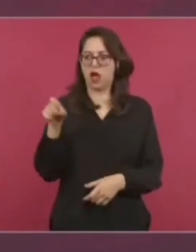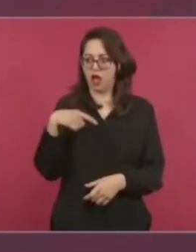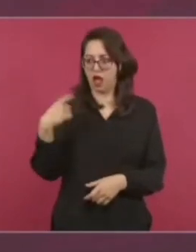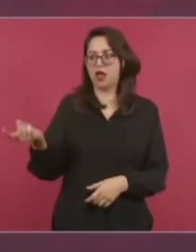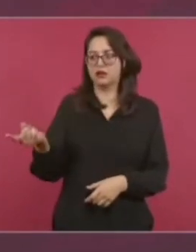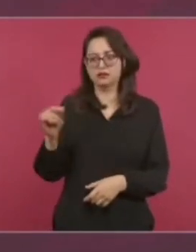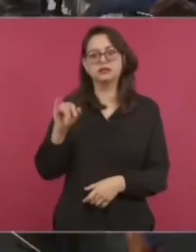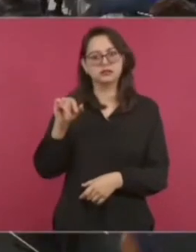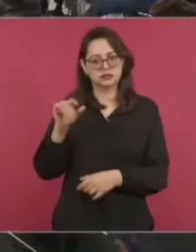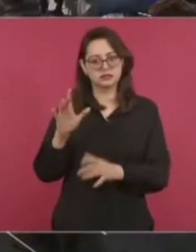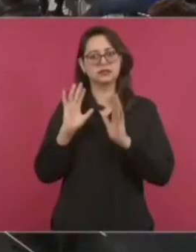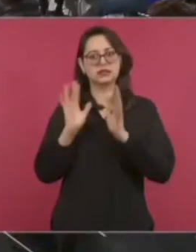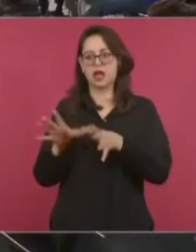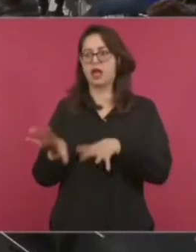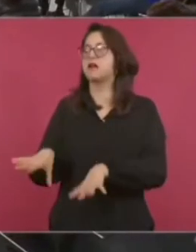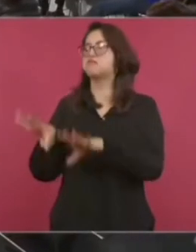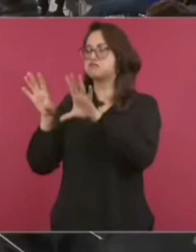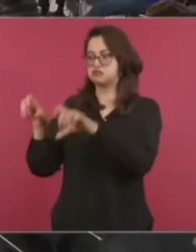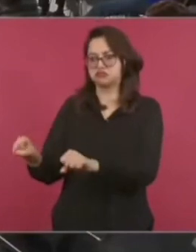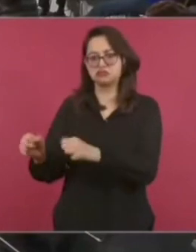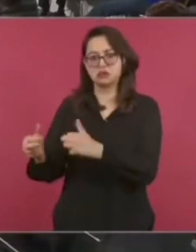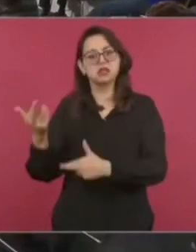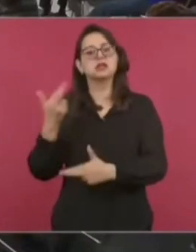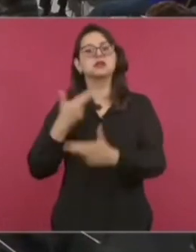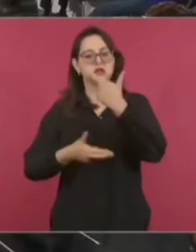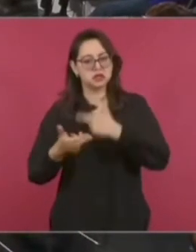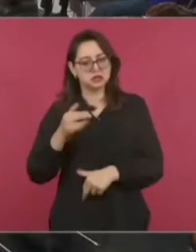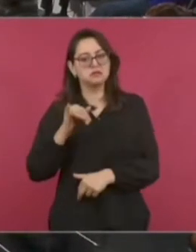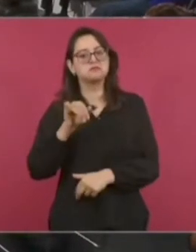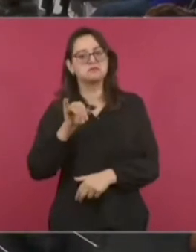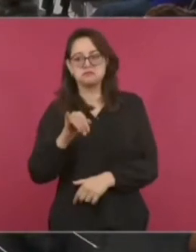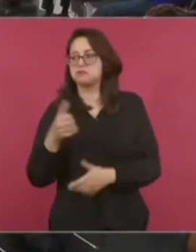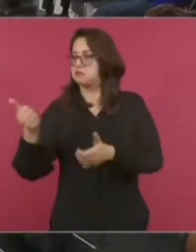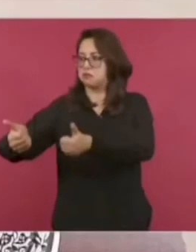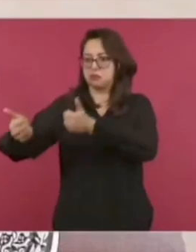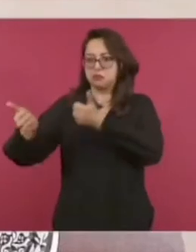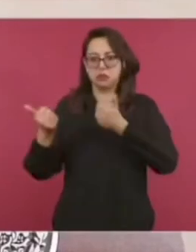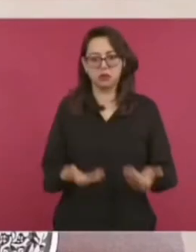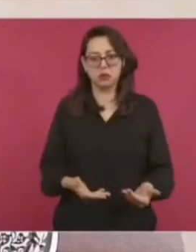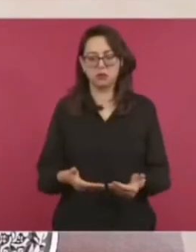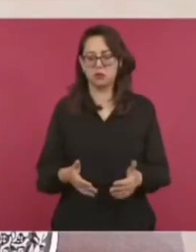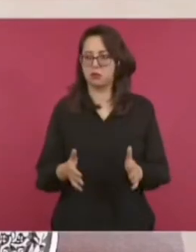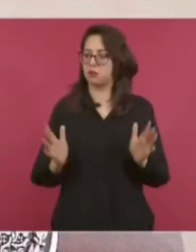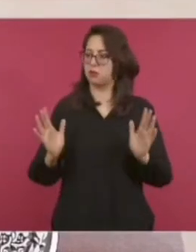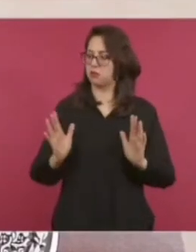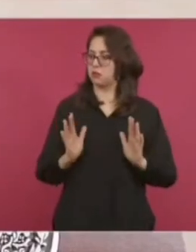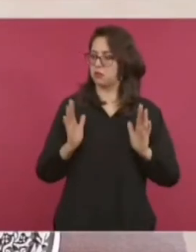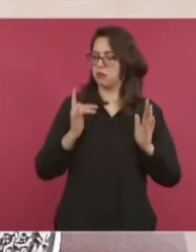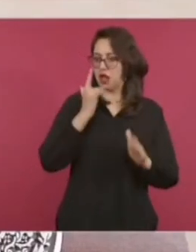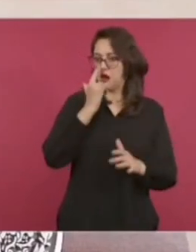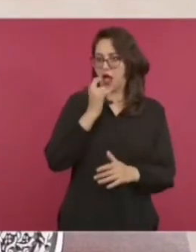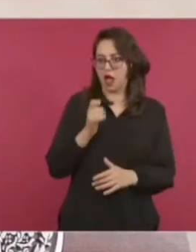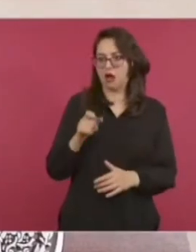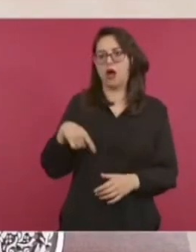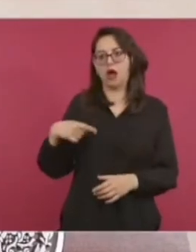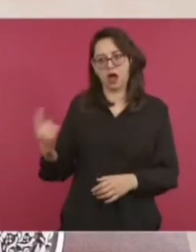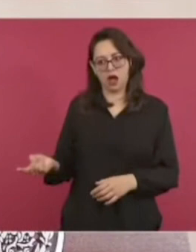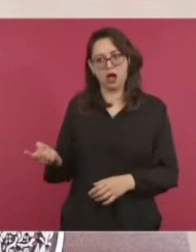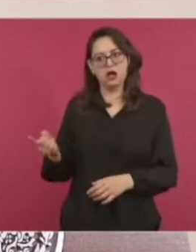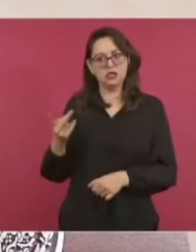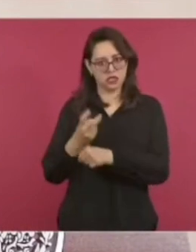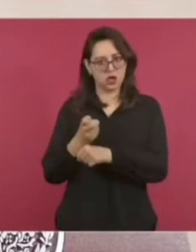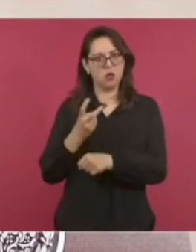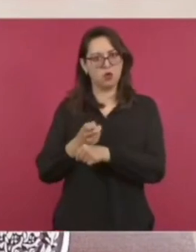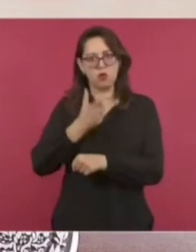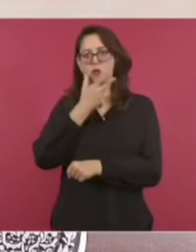ya se concedió o se va a permitir la